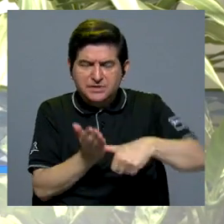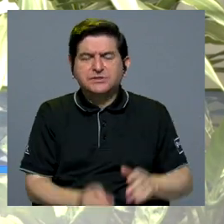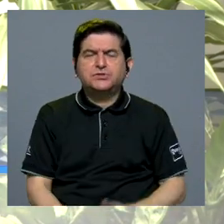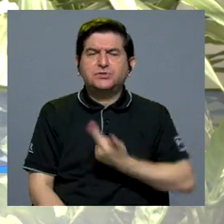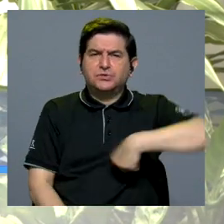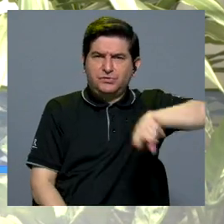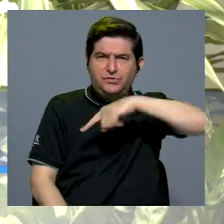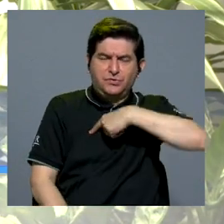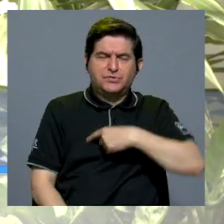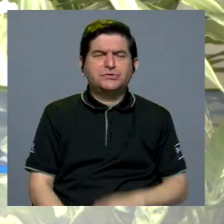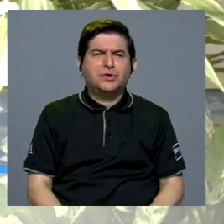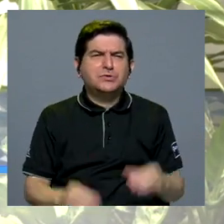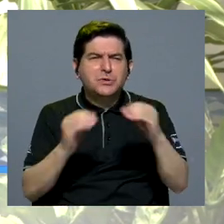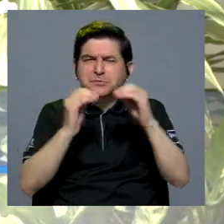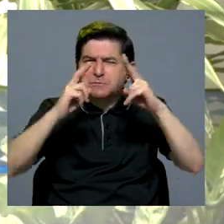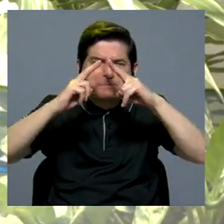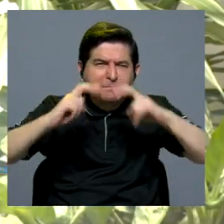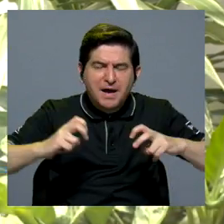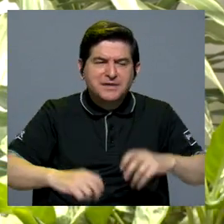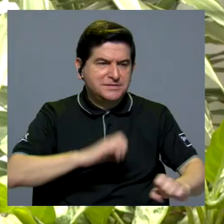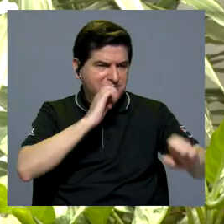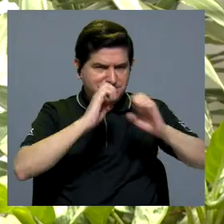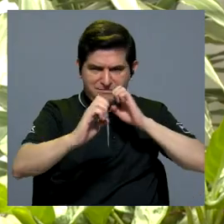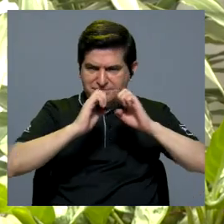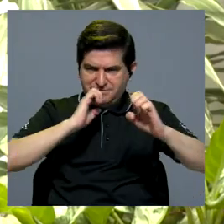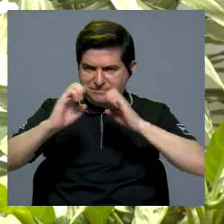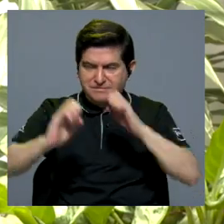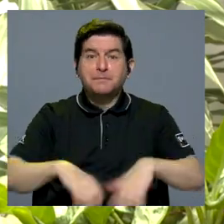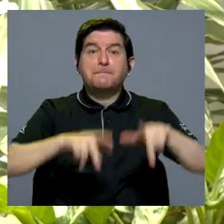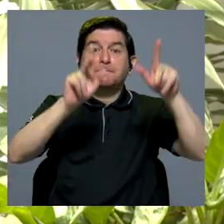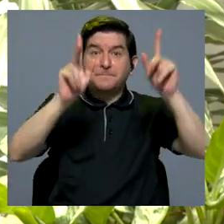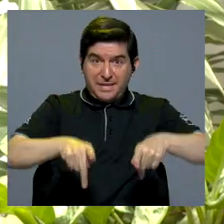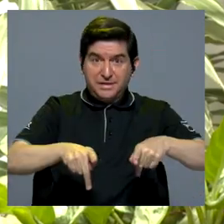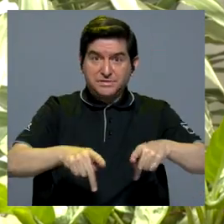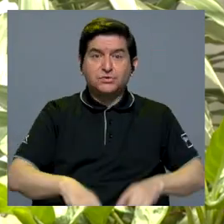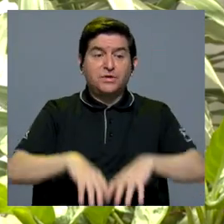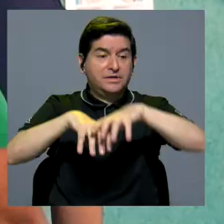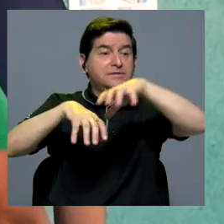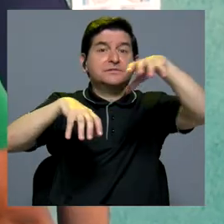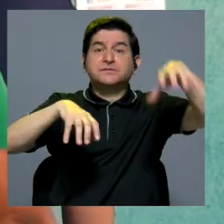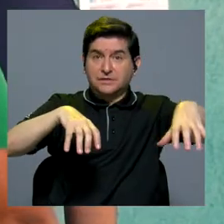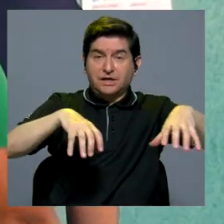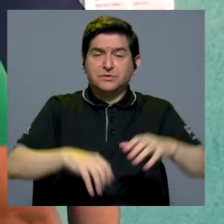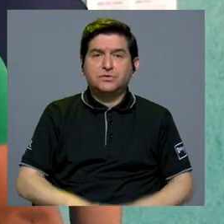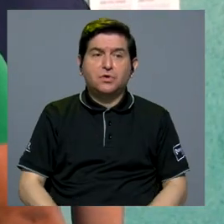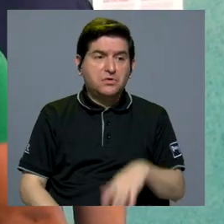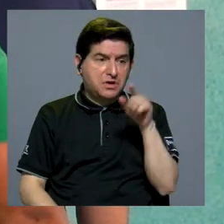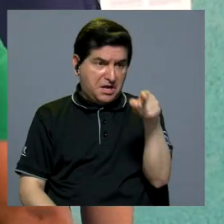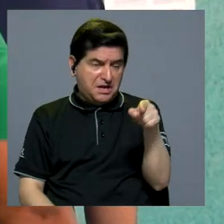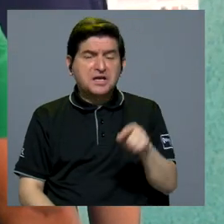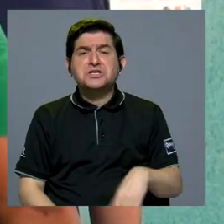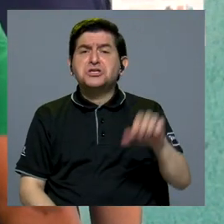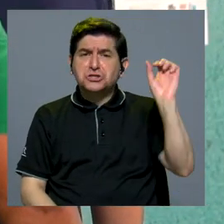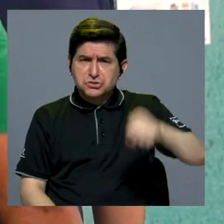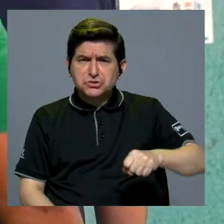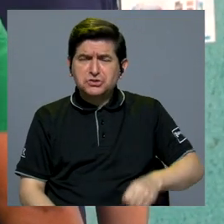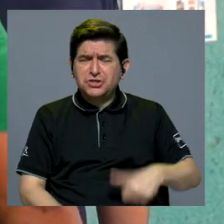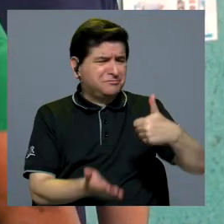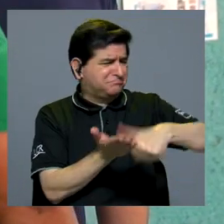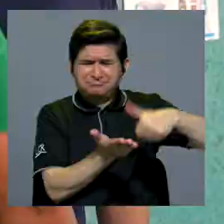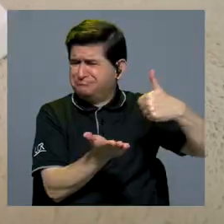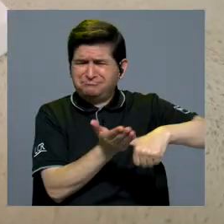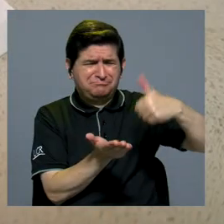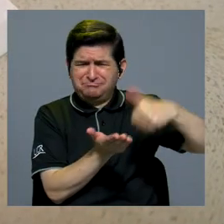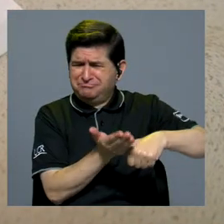rondas electorales decidimos ir más allá y entrevistar a las personas de cantones en donde